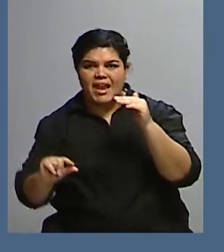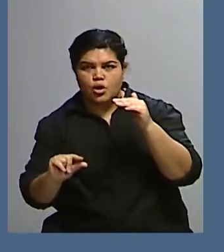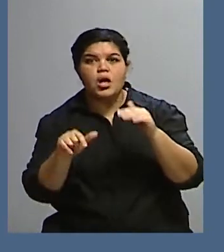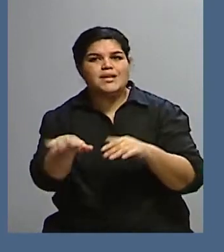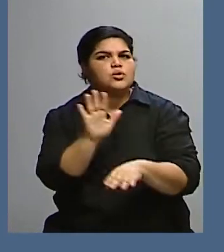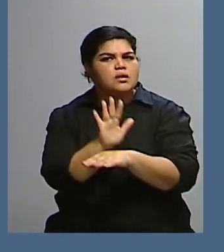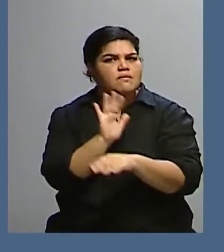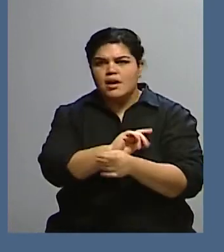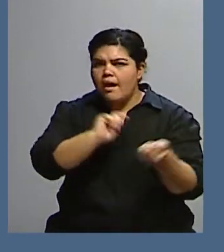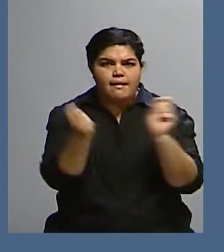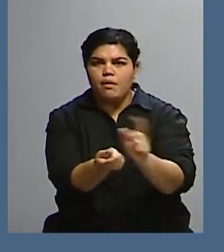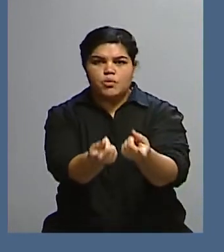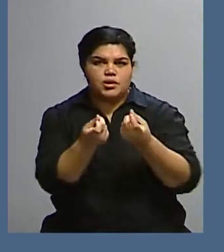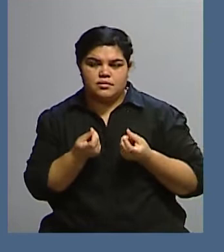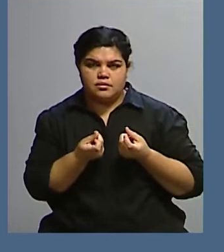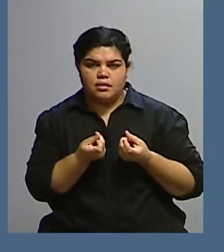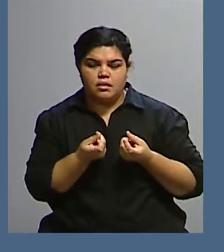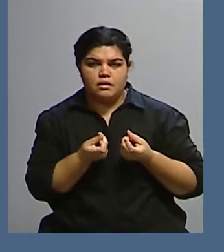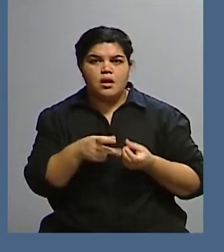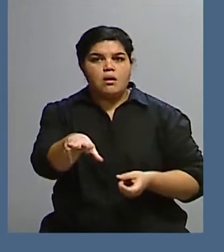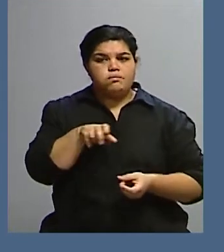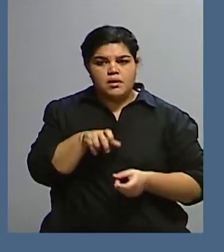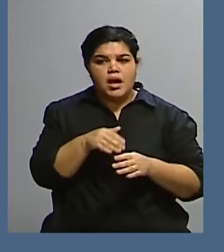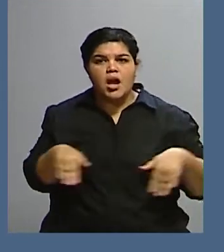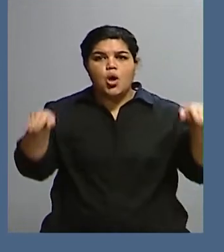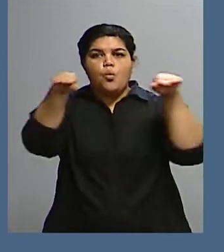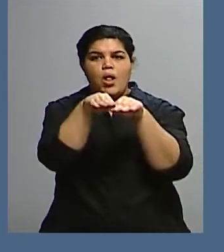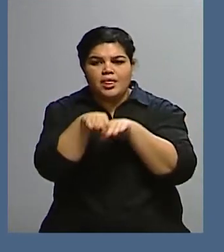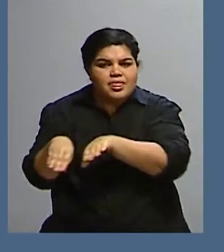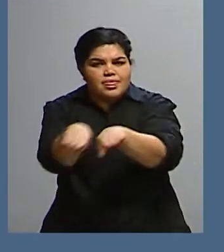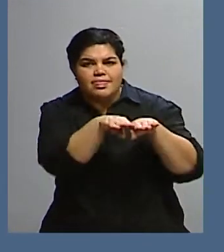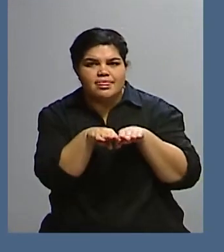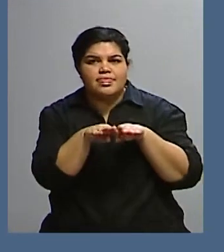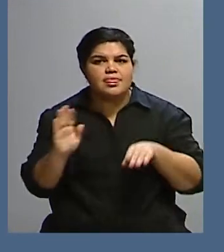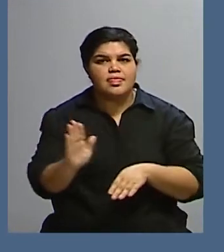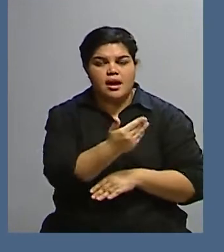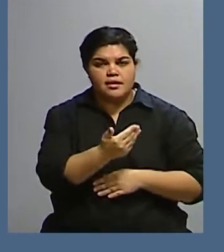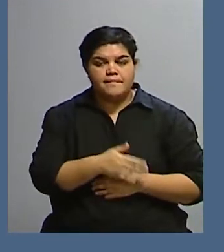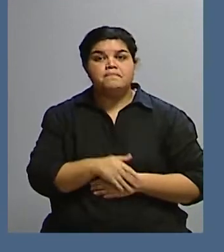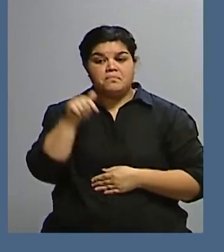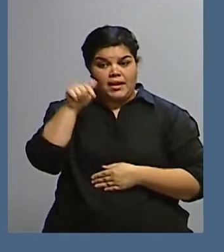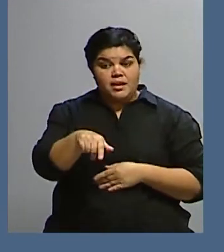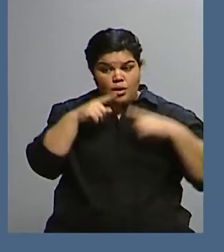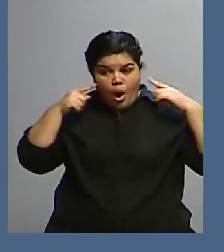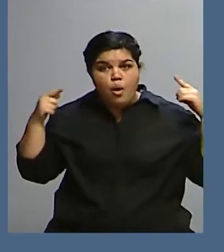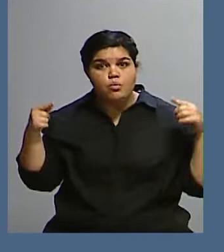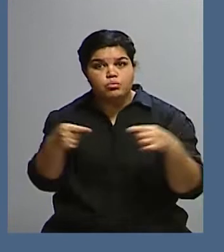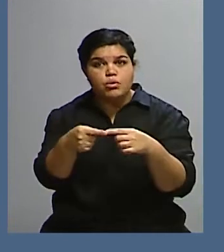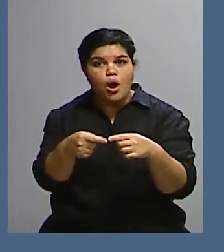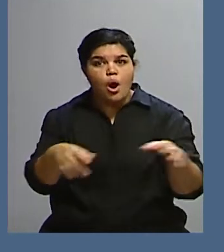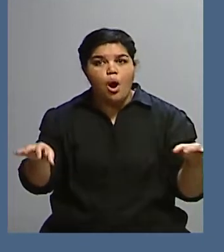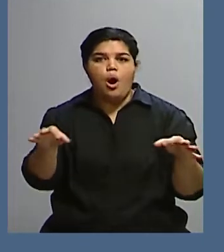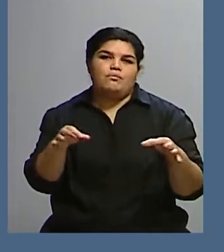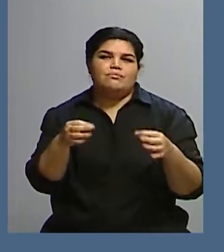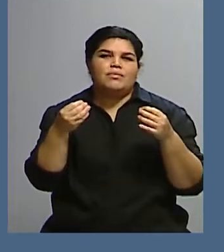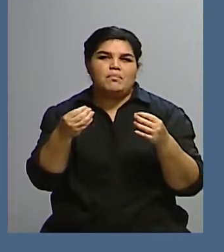tiene que cambiar. Y tiene que haber una igualdad efectiva para todos. Y yo creo que a eso apunta el proyecto de esta nueva constitución.